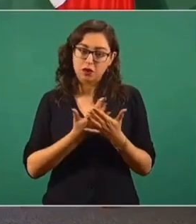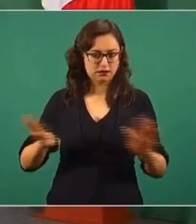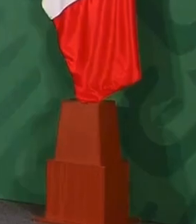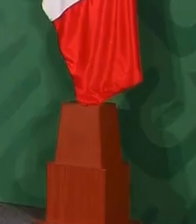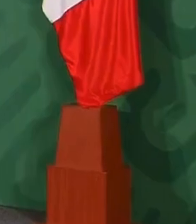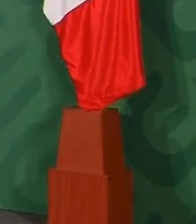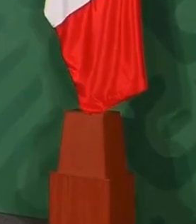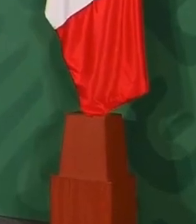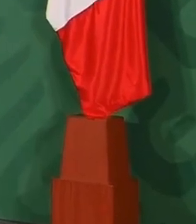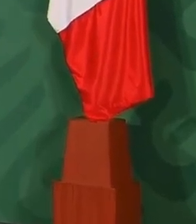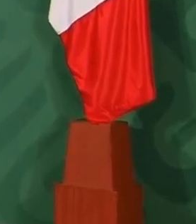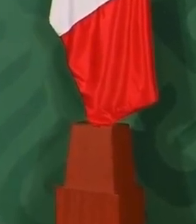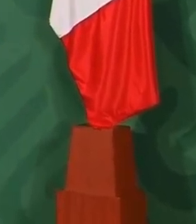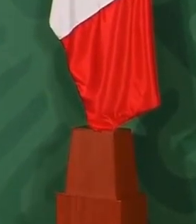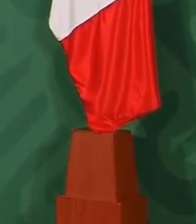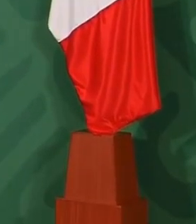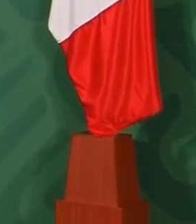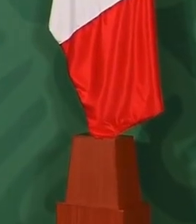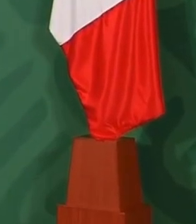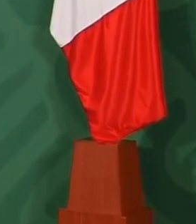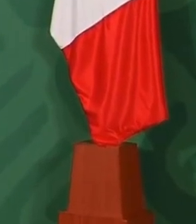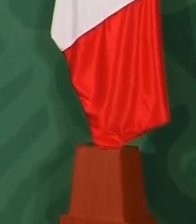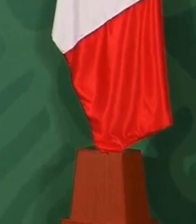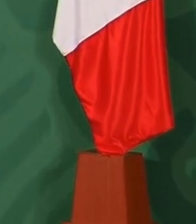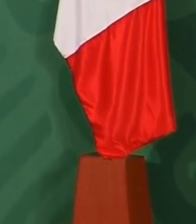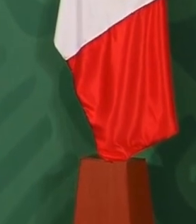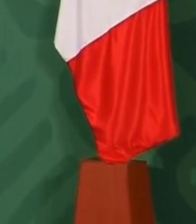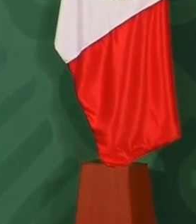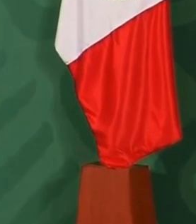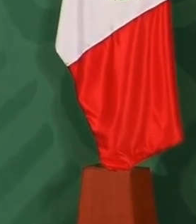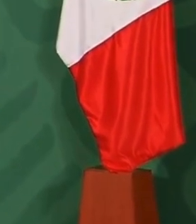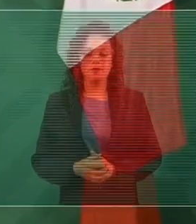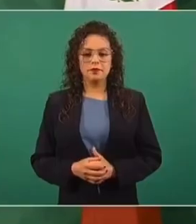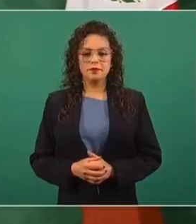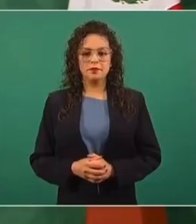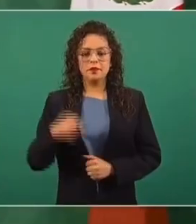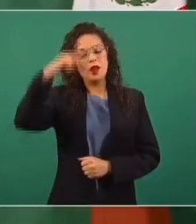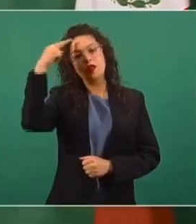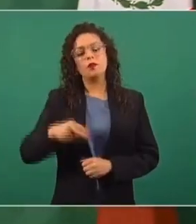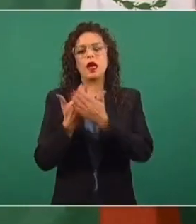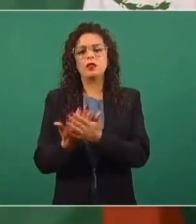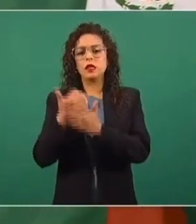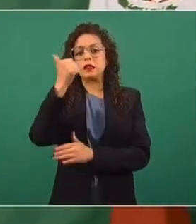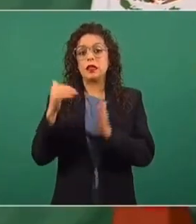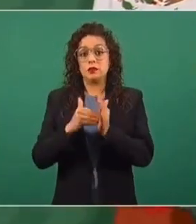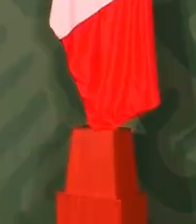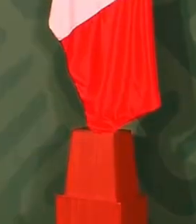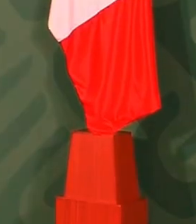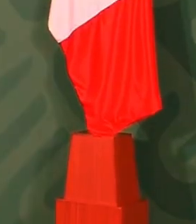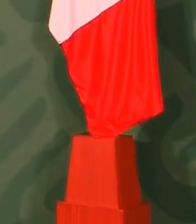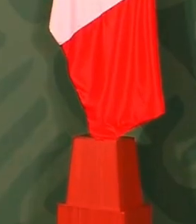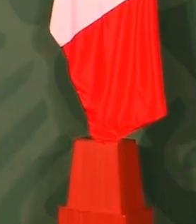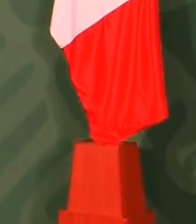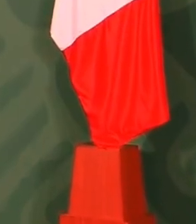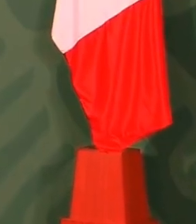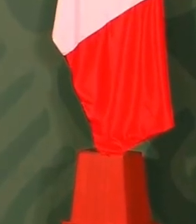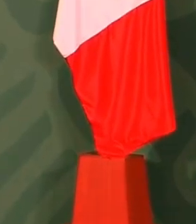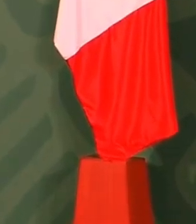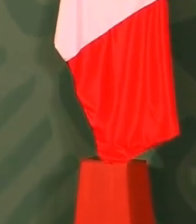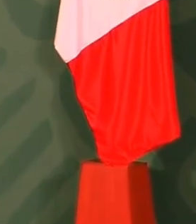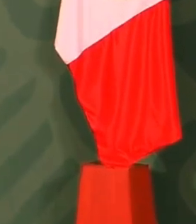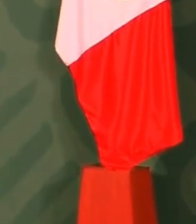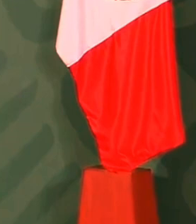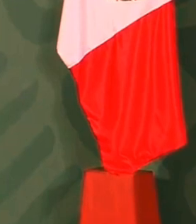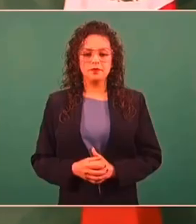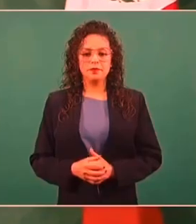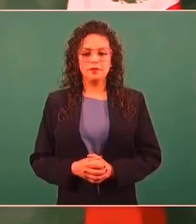tenemos en México alrededor de seis mil migrantes esperando que los resuelvan sobre sus asuntos, alrededor de seis mil migrantes esperando